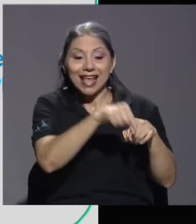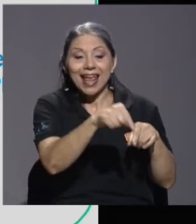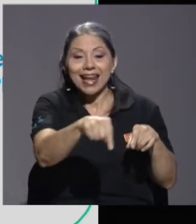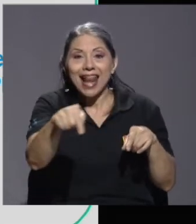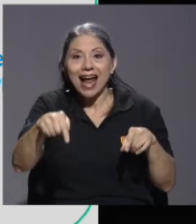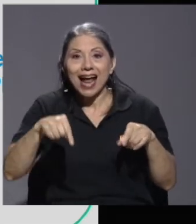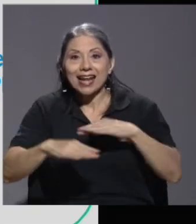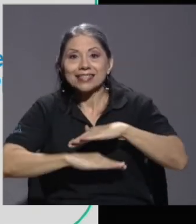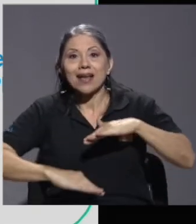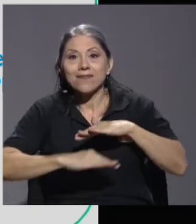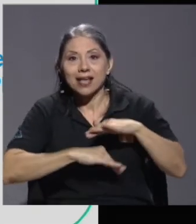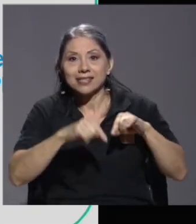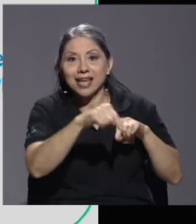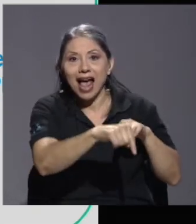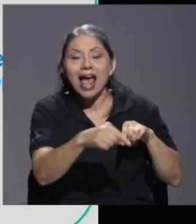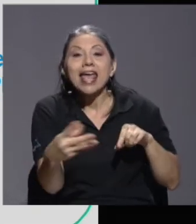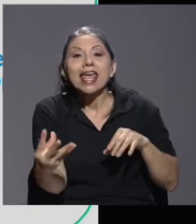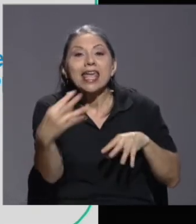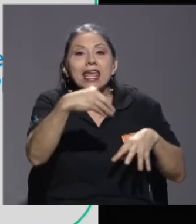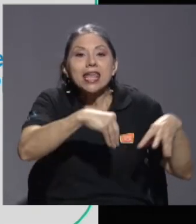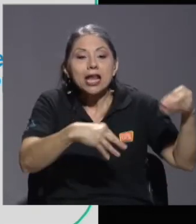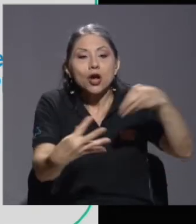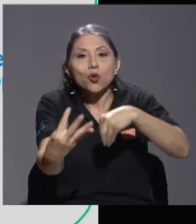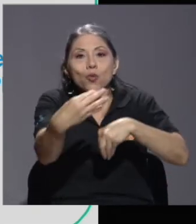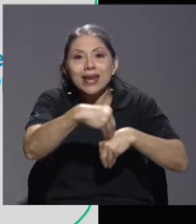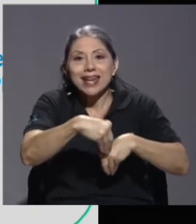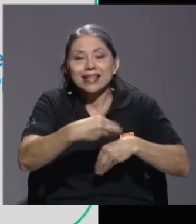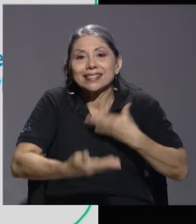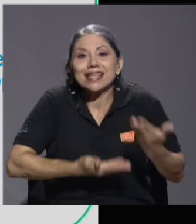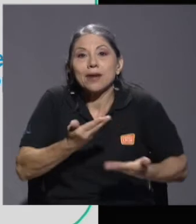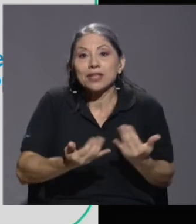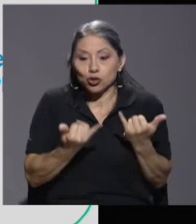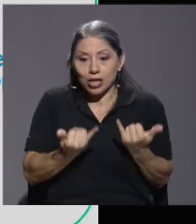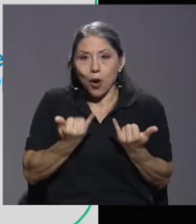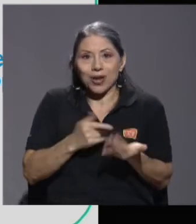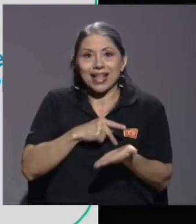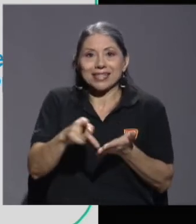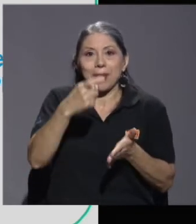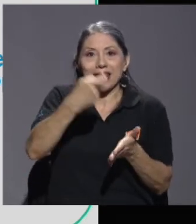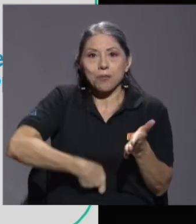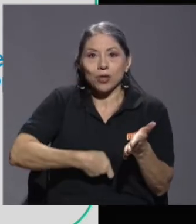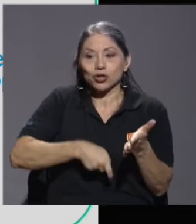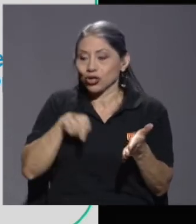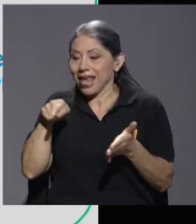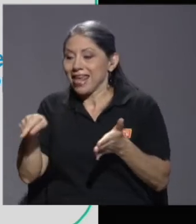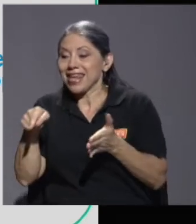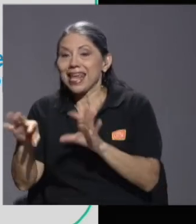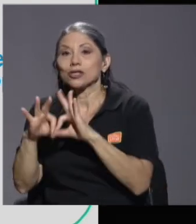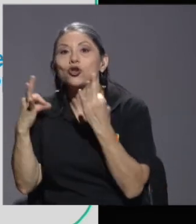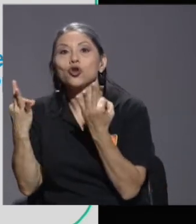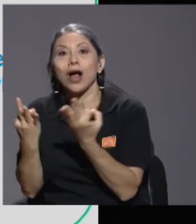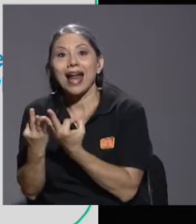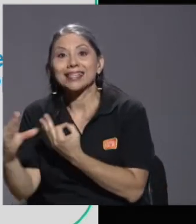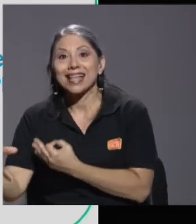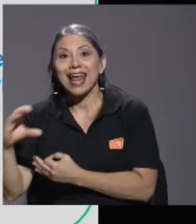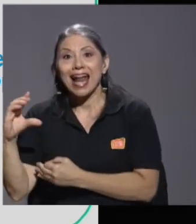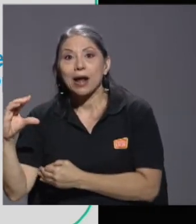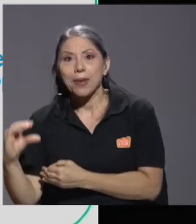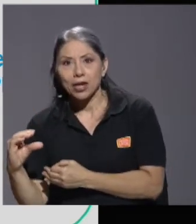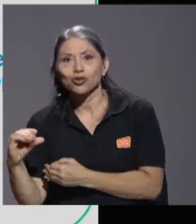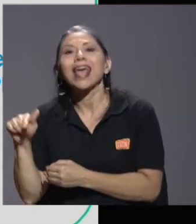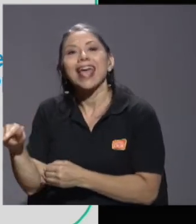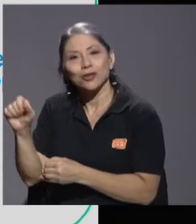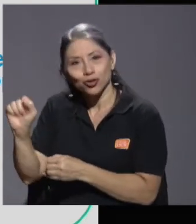canasta básica tributaria servicios que ahorita se pagan impuestos y que los hogares de menores recursos utilizan y gastan una gran